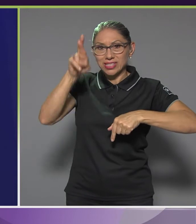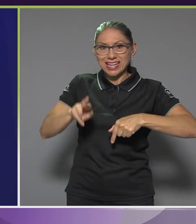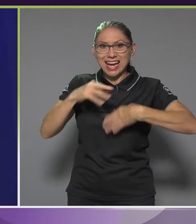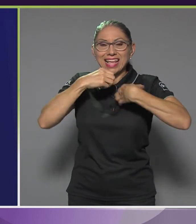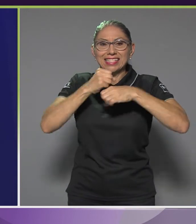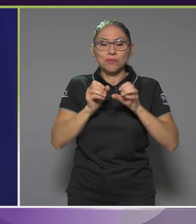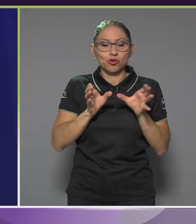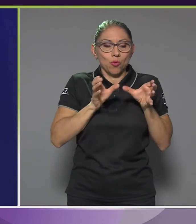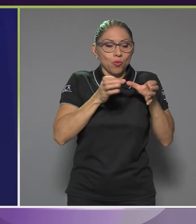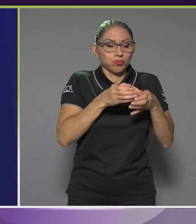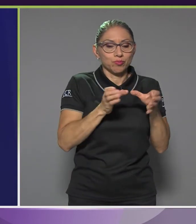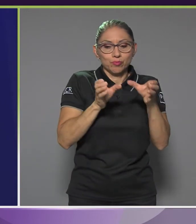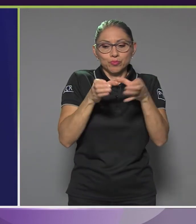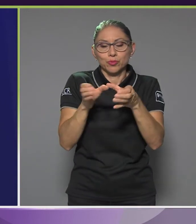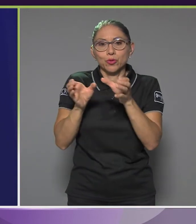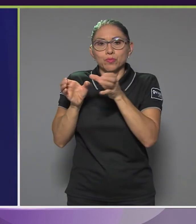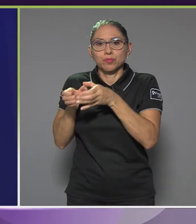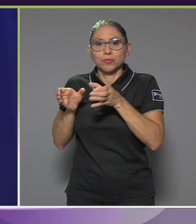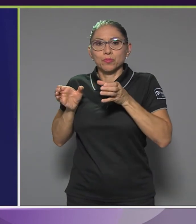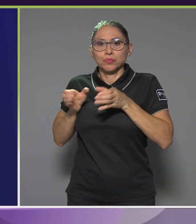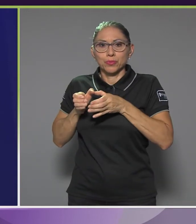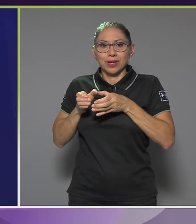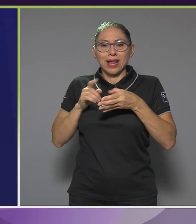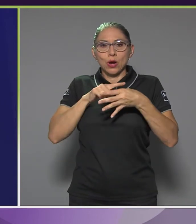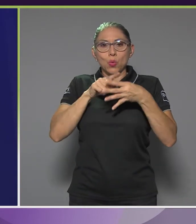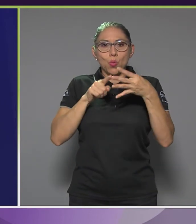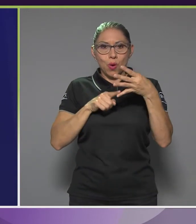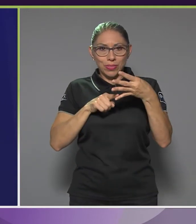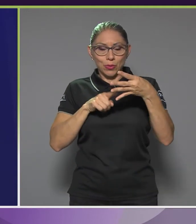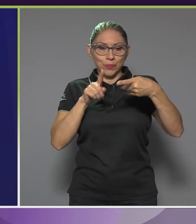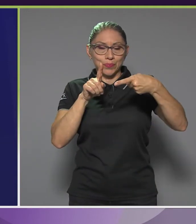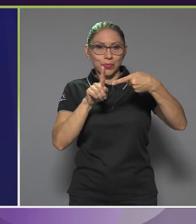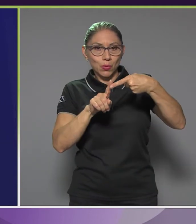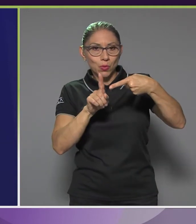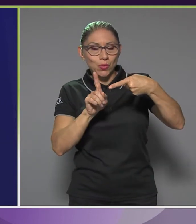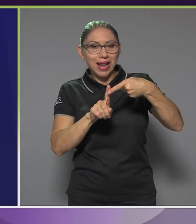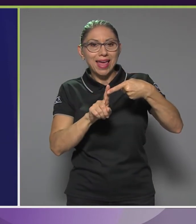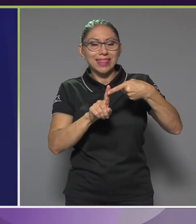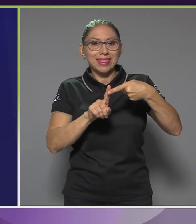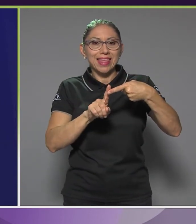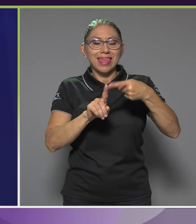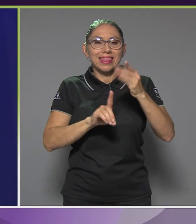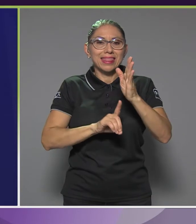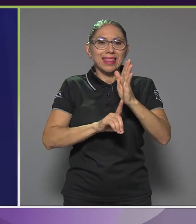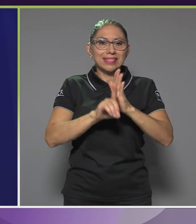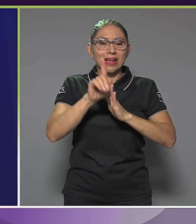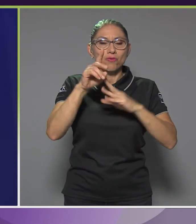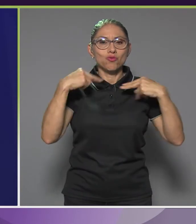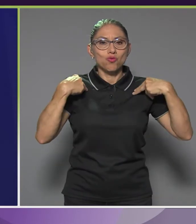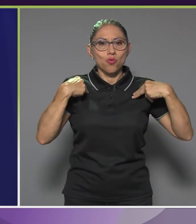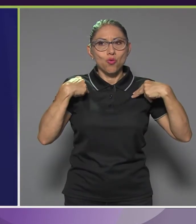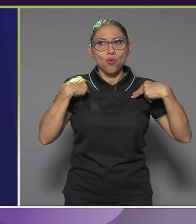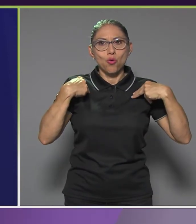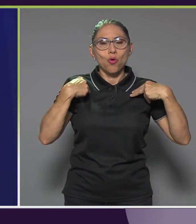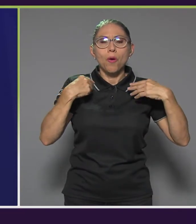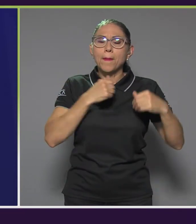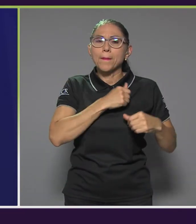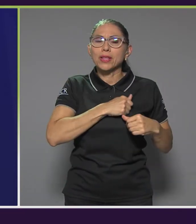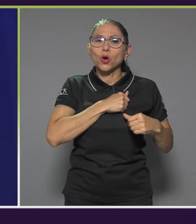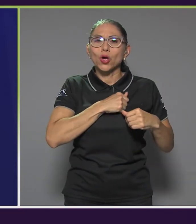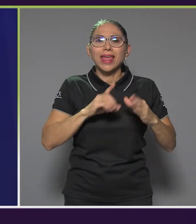más estratégica quedando cuatro. Entonces tenemos un área de desarrollo urbanístico,